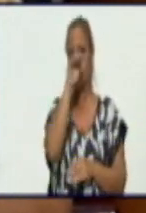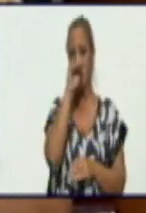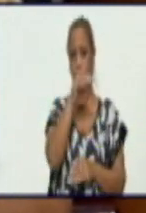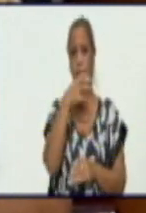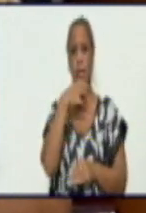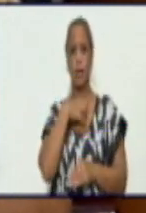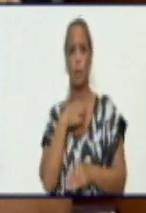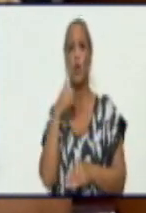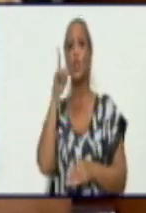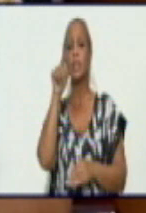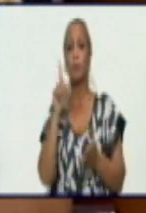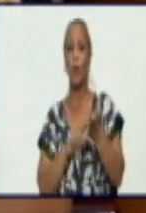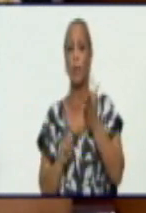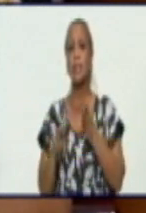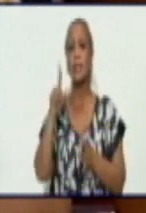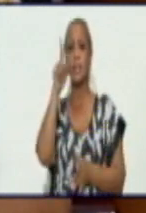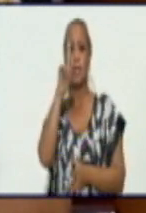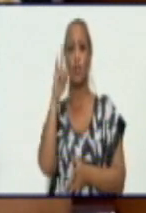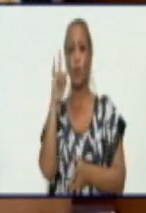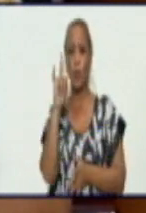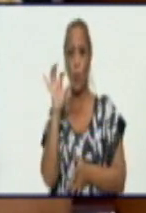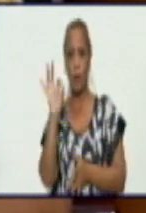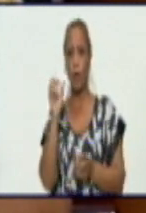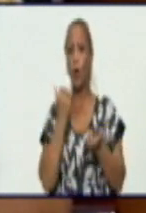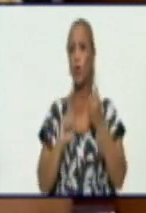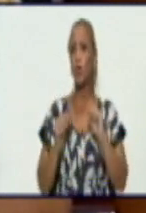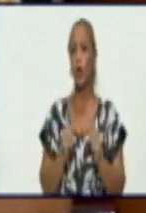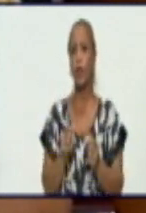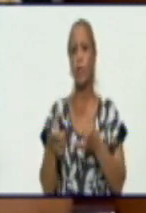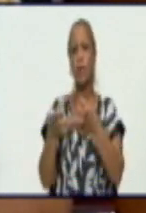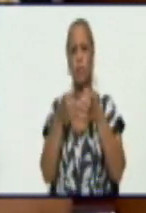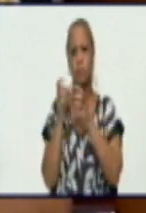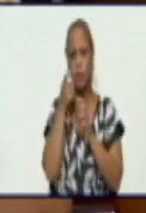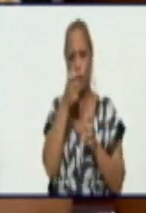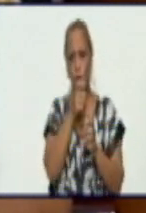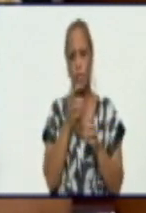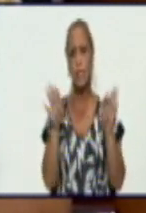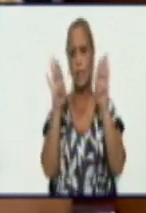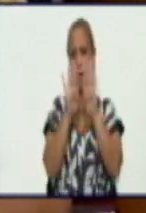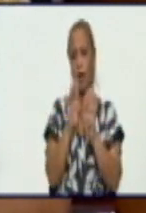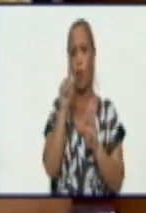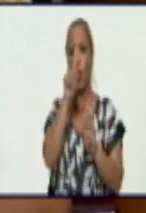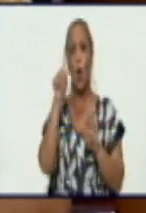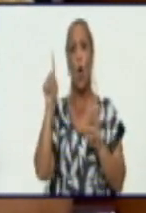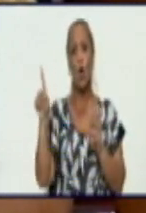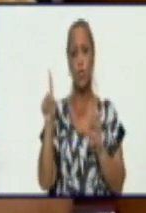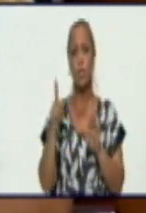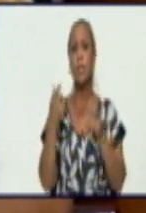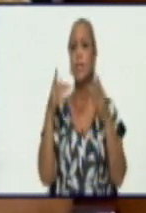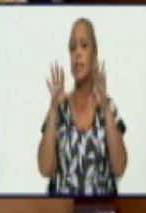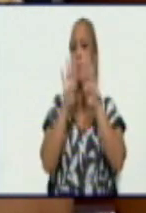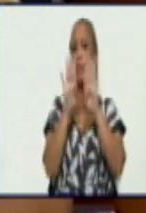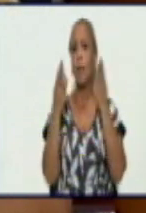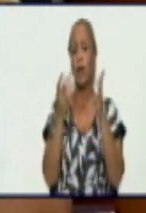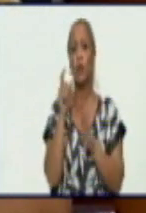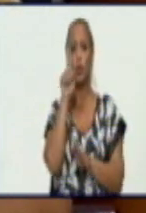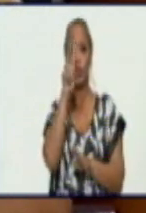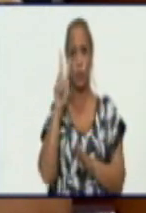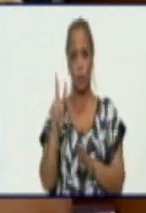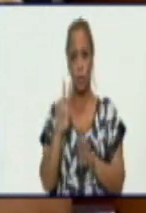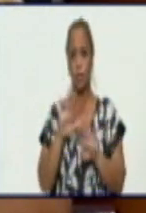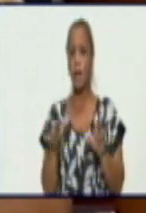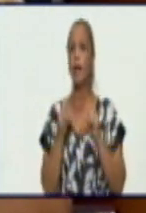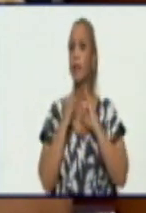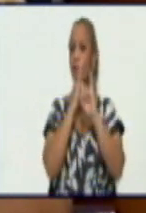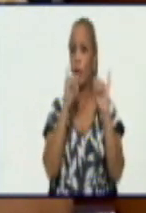controles de foco. Se cerraron 11 y se abrieron 12. Esta es la información, Yunel y el pueblo de Grama, de la